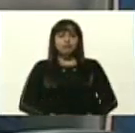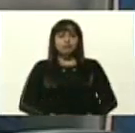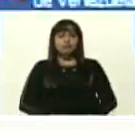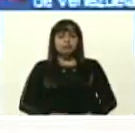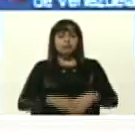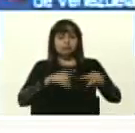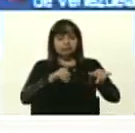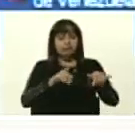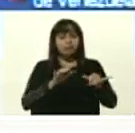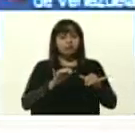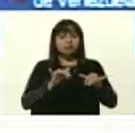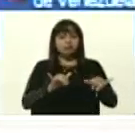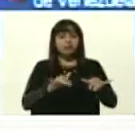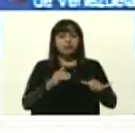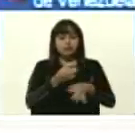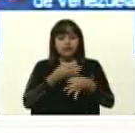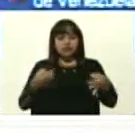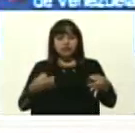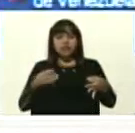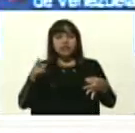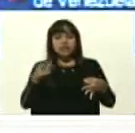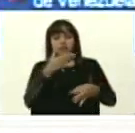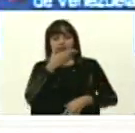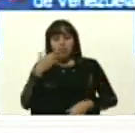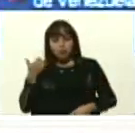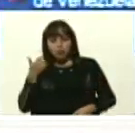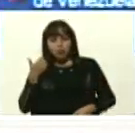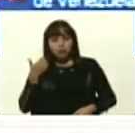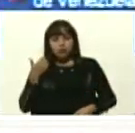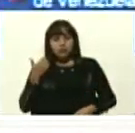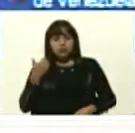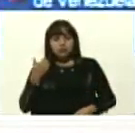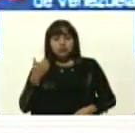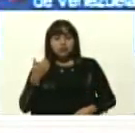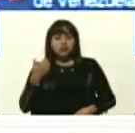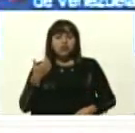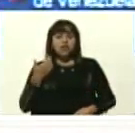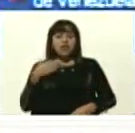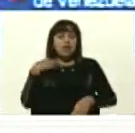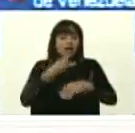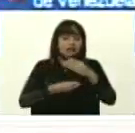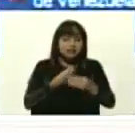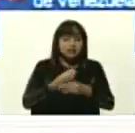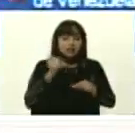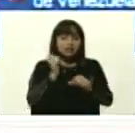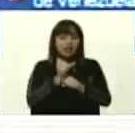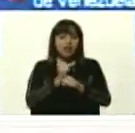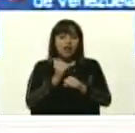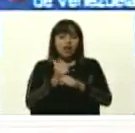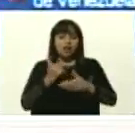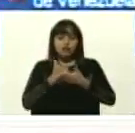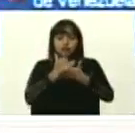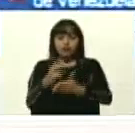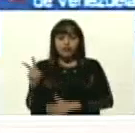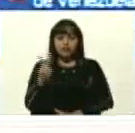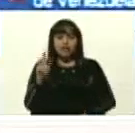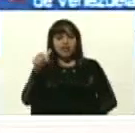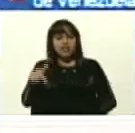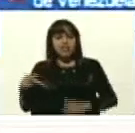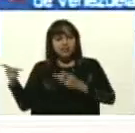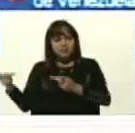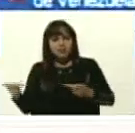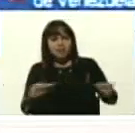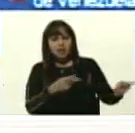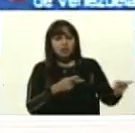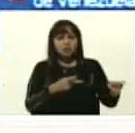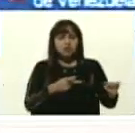Correcto. El mejor éxito, invertir, trabajar y fíjense, aquí han sido invitados al Palacio